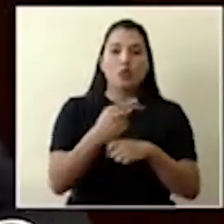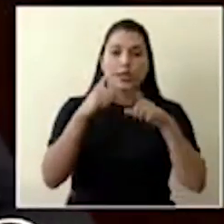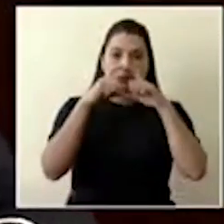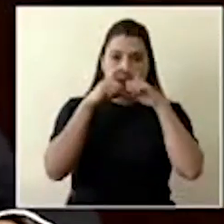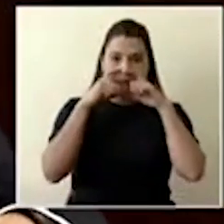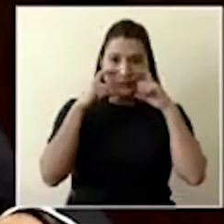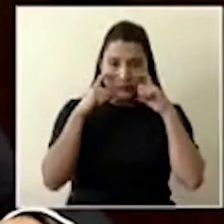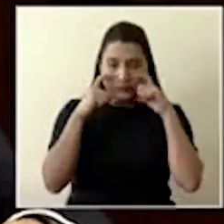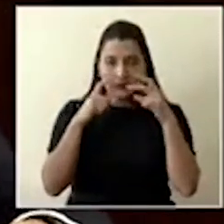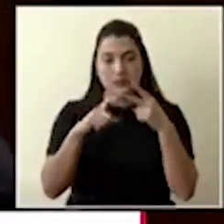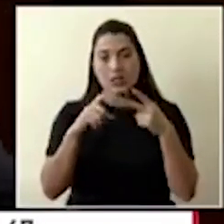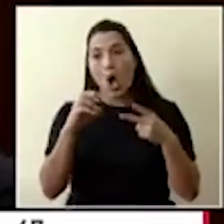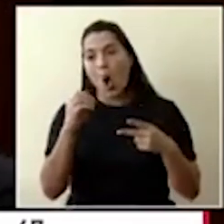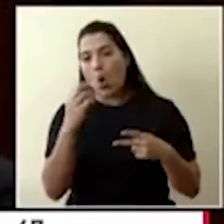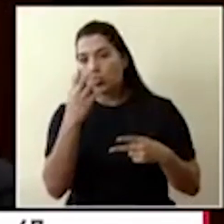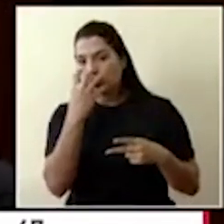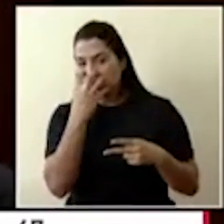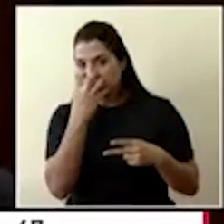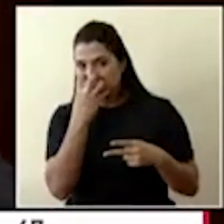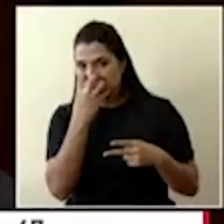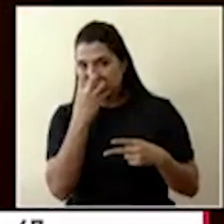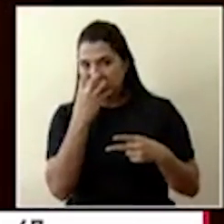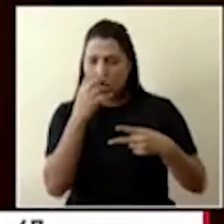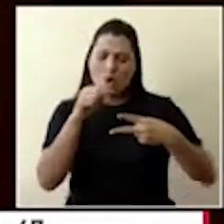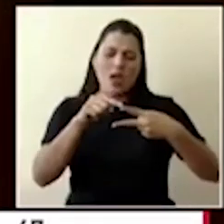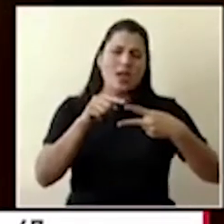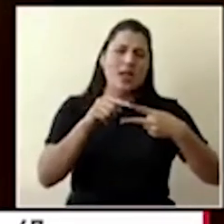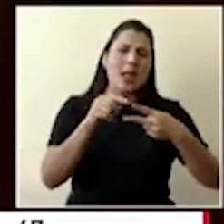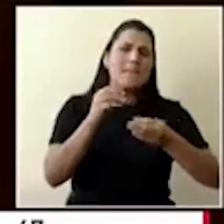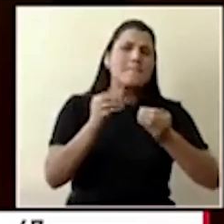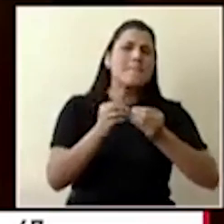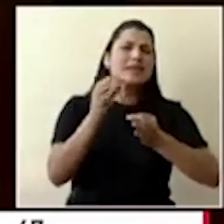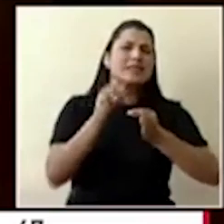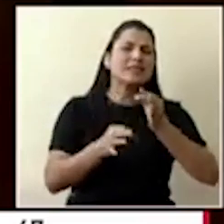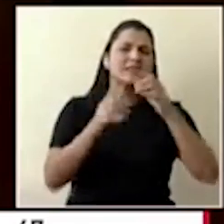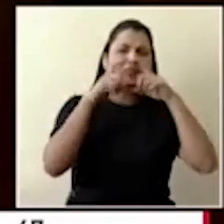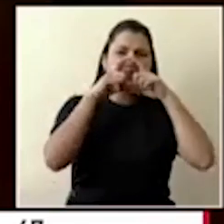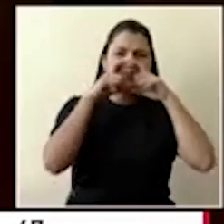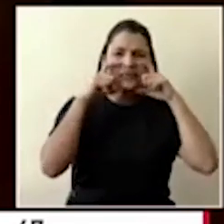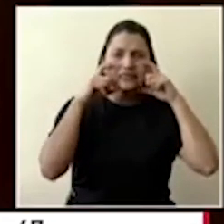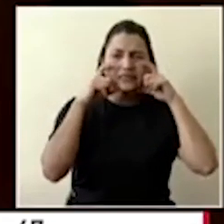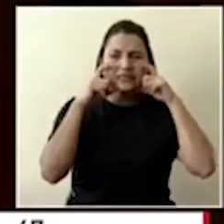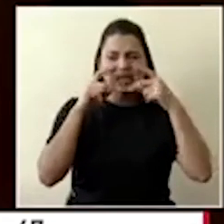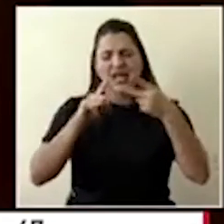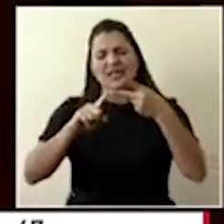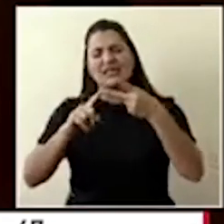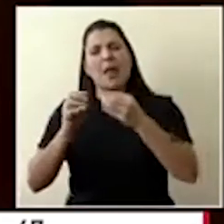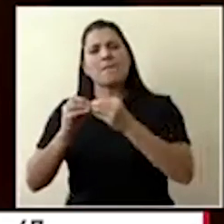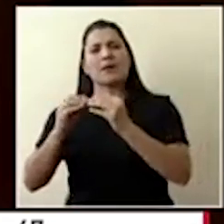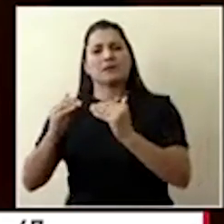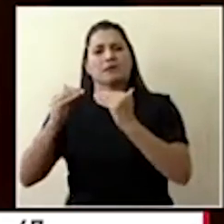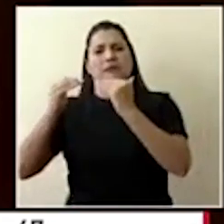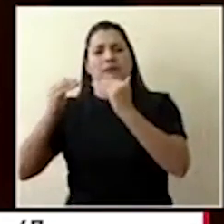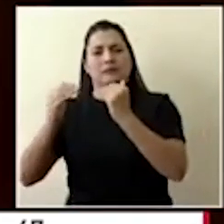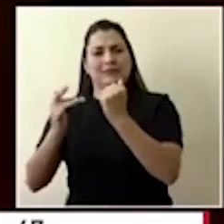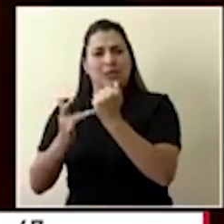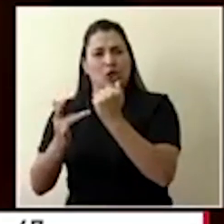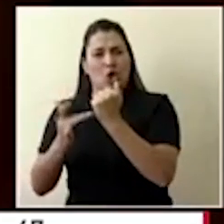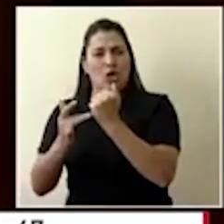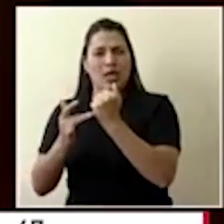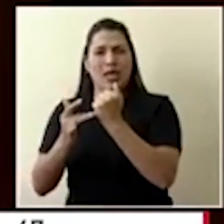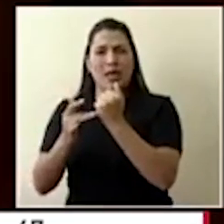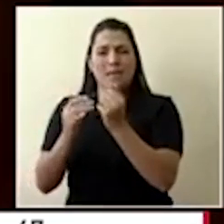de las más sencillas, no de las que tienen alguna tecnología de filtro un poco más